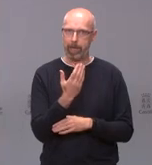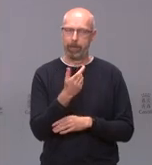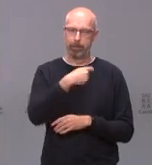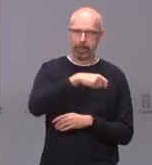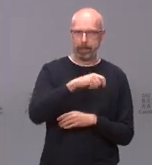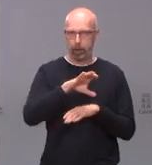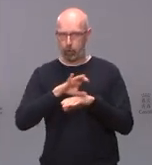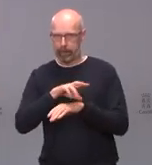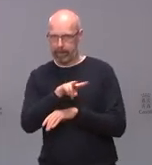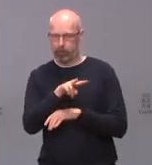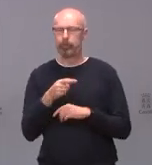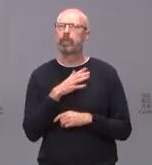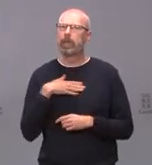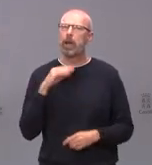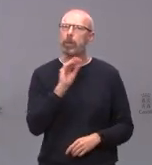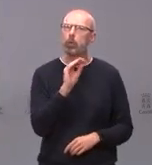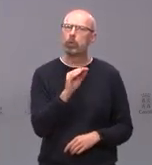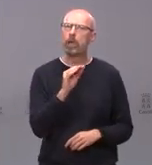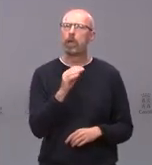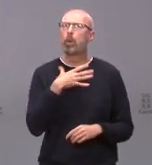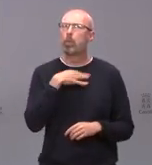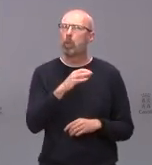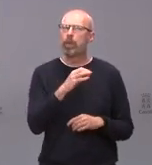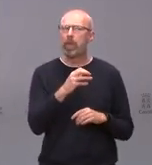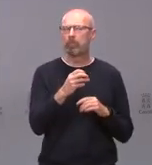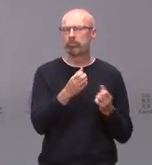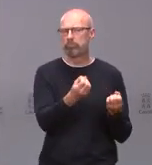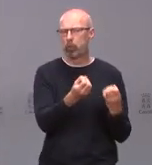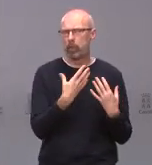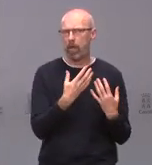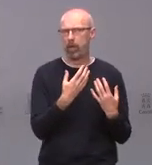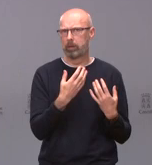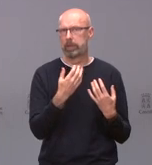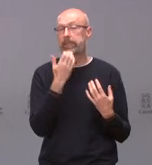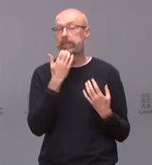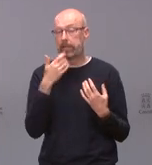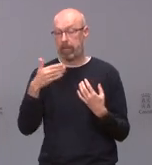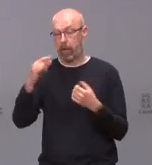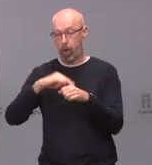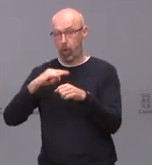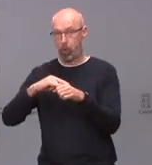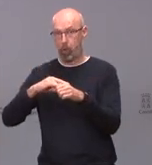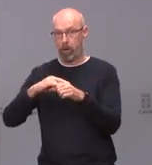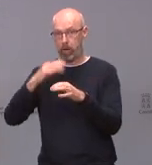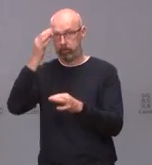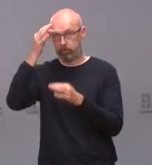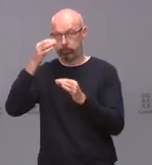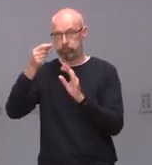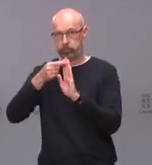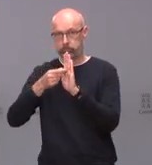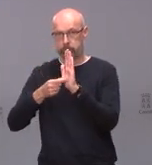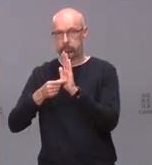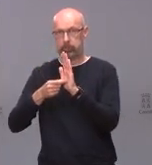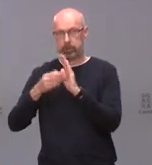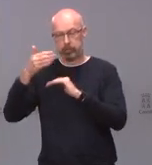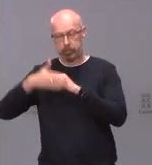preguntarles si nos pueden adelantar si lo van a decidir el lunes las restricciones de 150 de incidencia